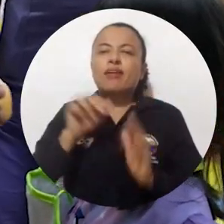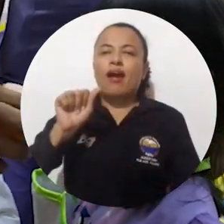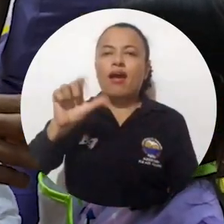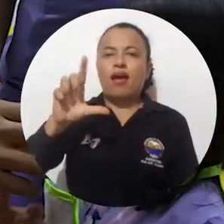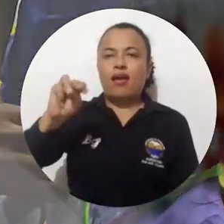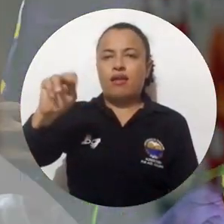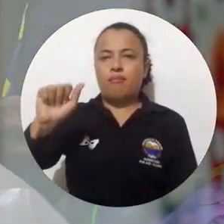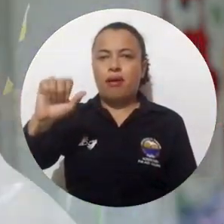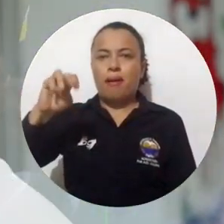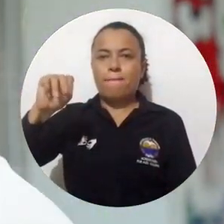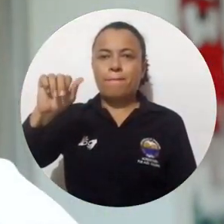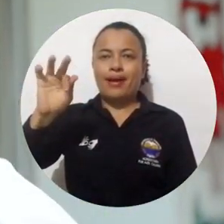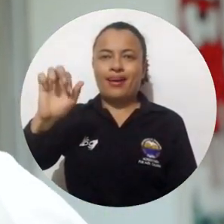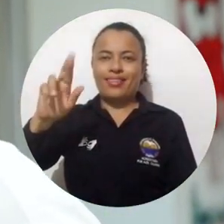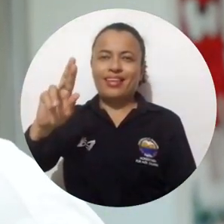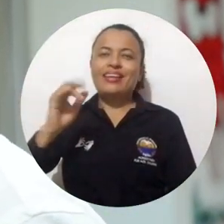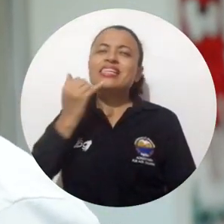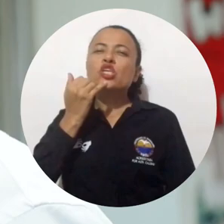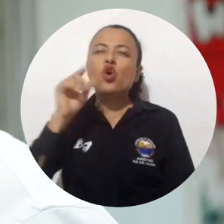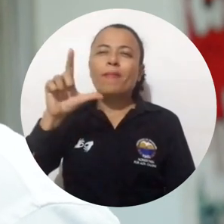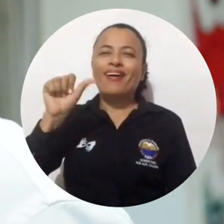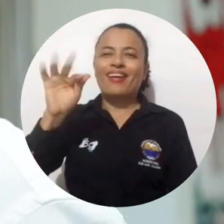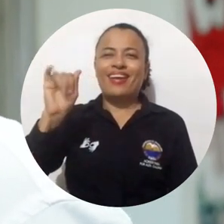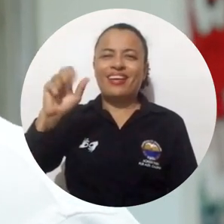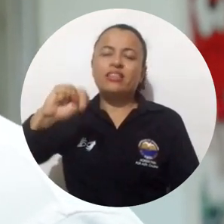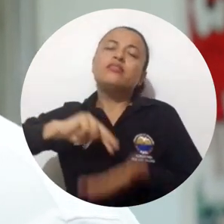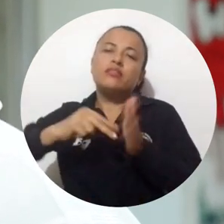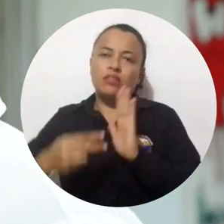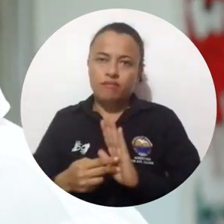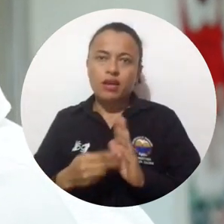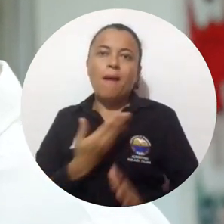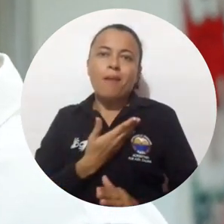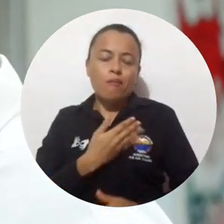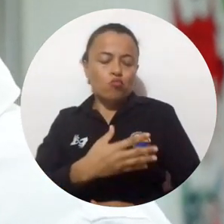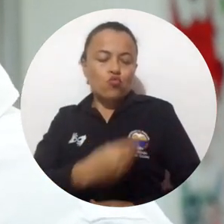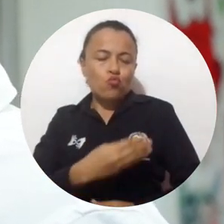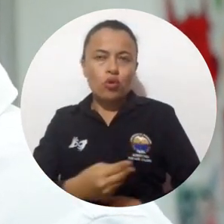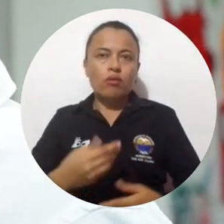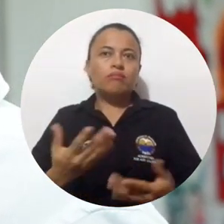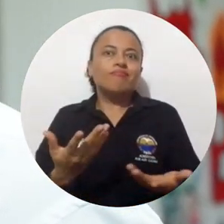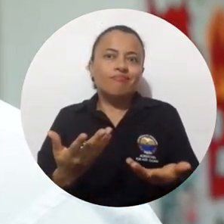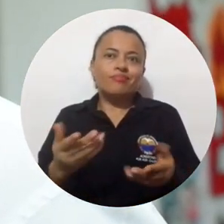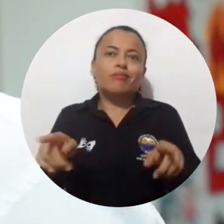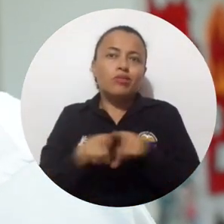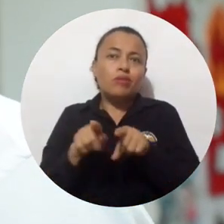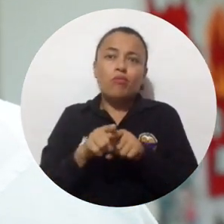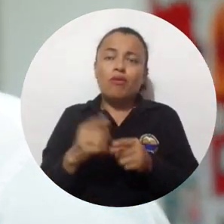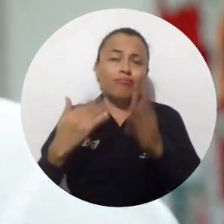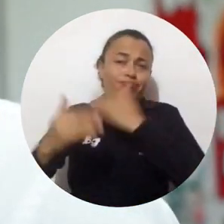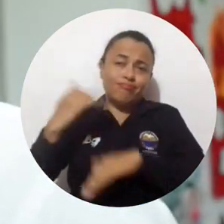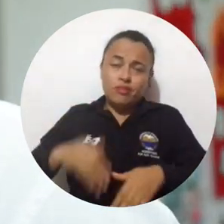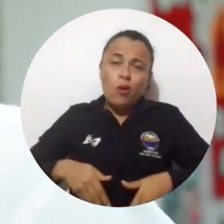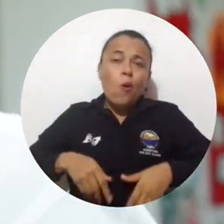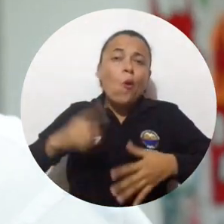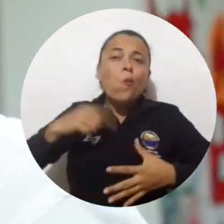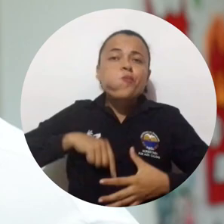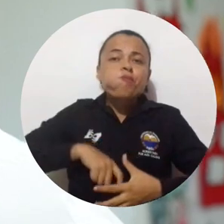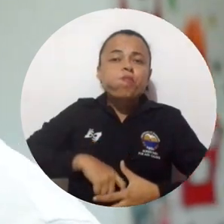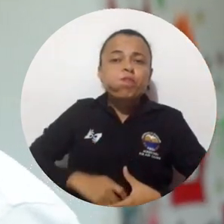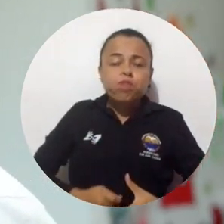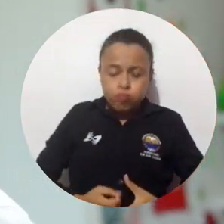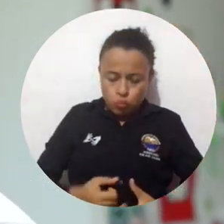Universidad significa alma mater, que en latín es madre que nos nutre y básicamente madre nutrición, madre que nos nutre es desde que estamos allá